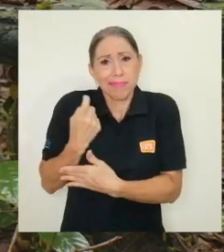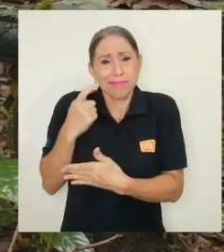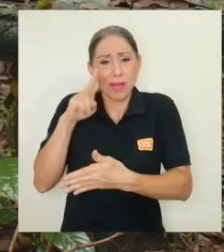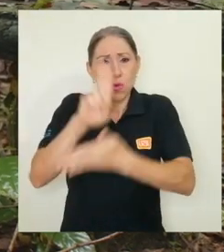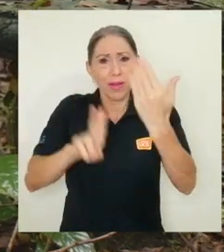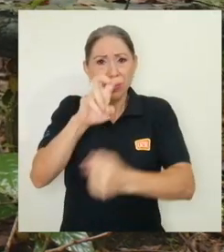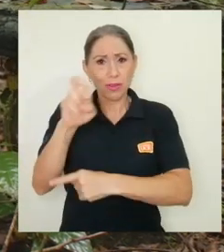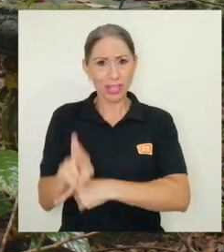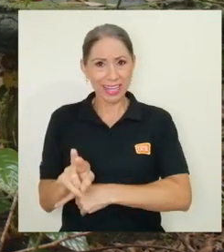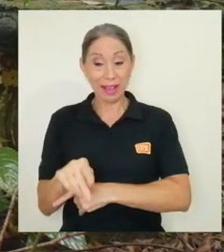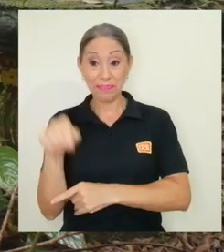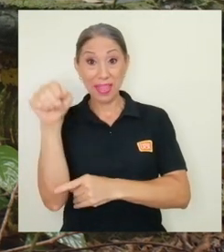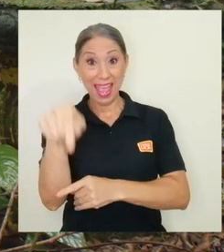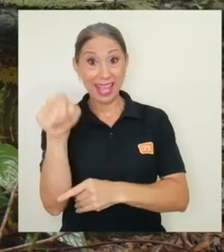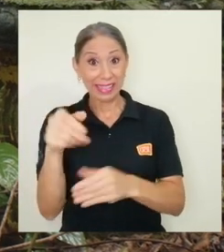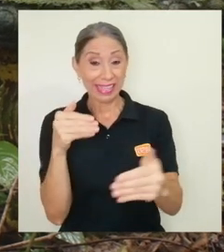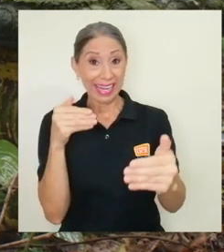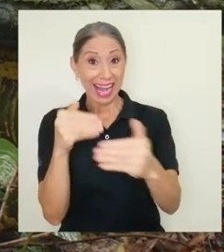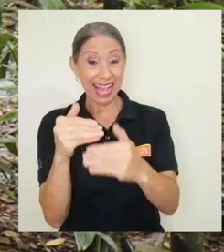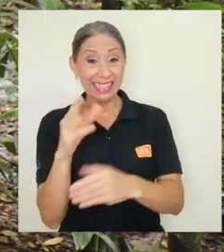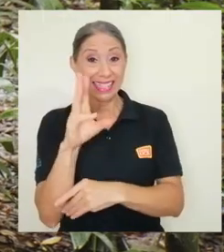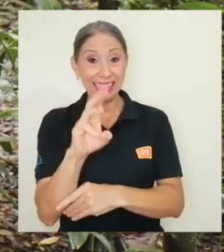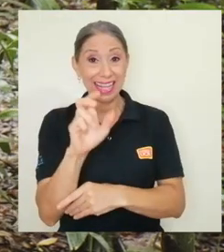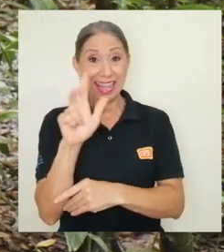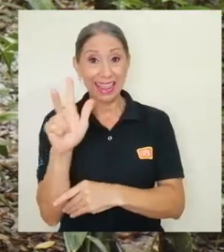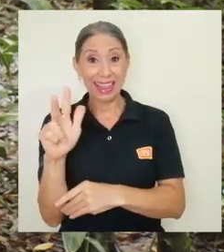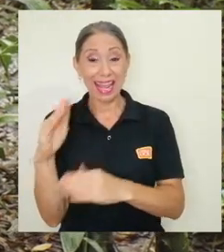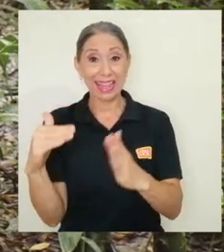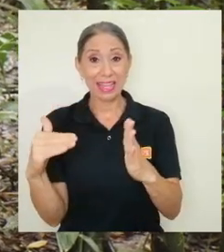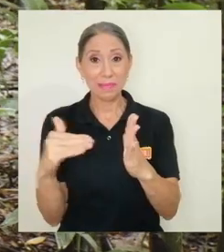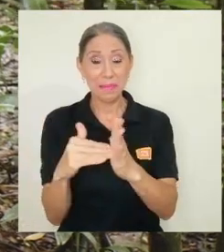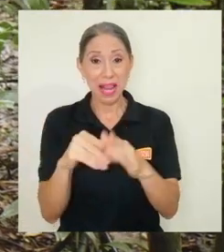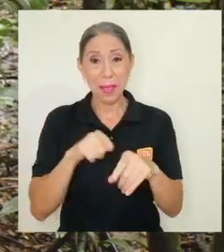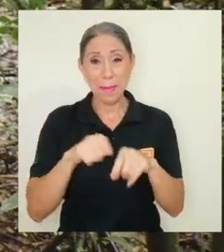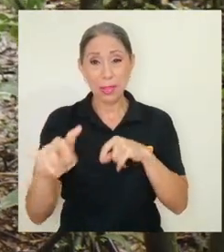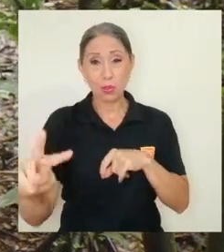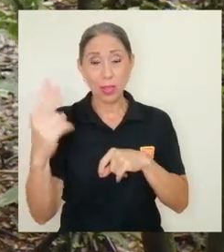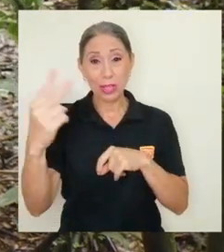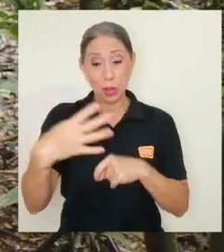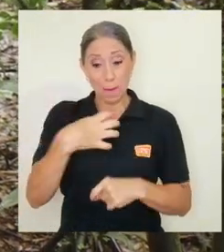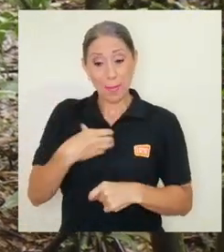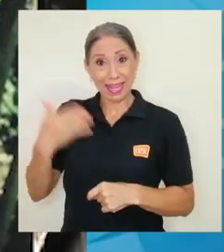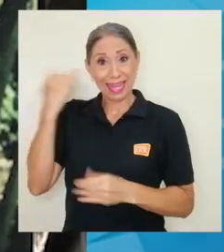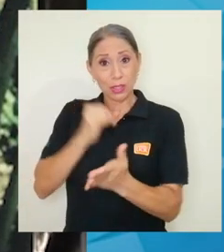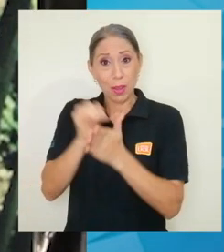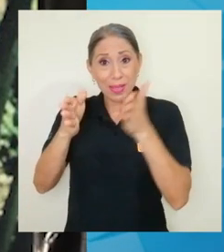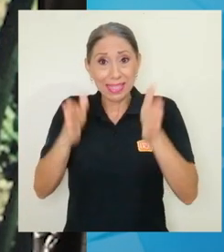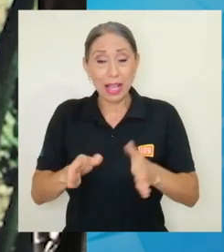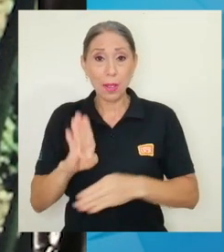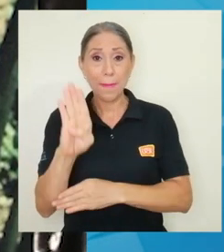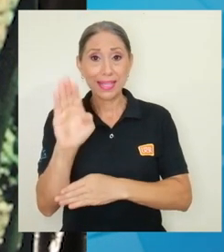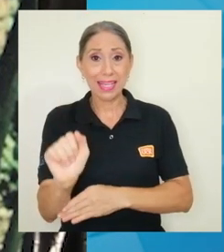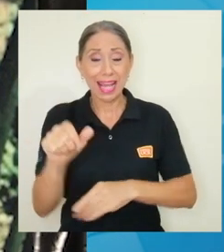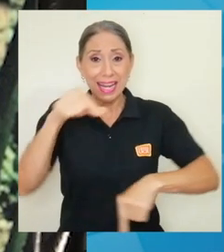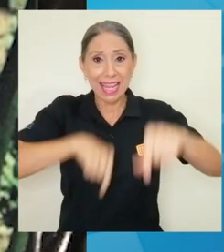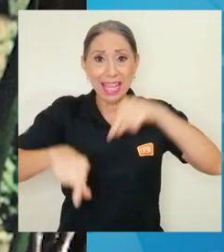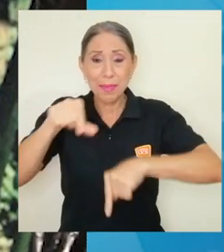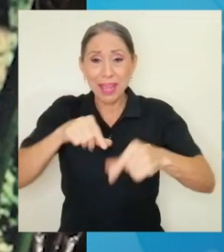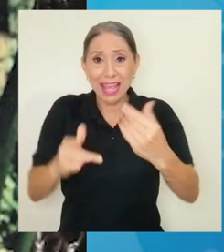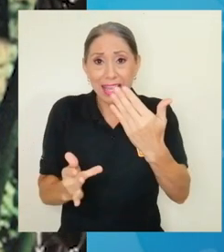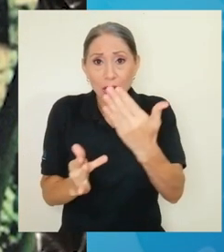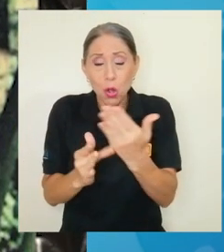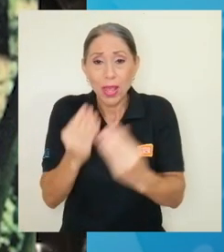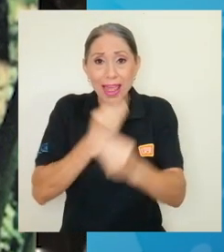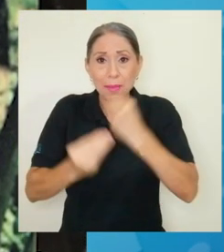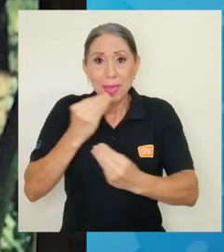rica este espacio de casi 63 mil metros cuadrados perteneció al investigador y bachiller en química y de tecnología